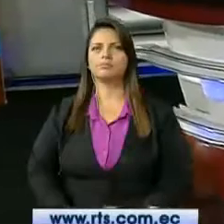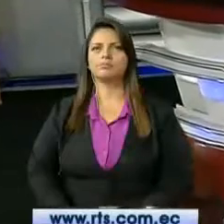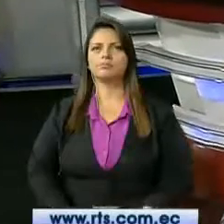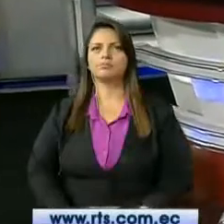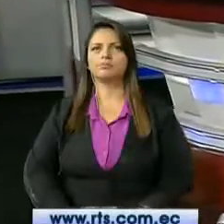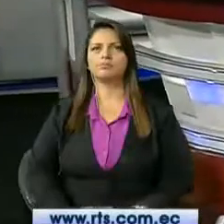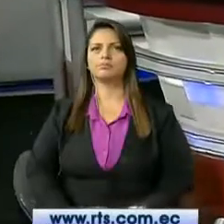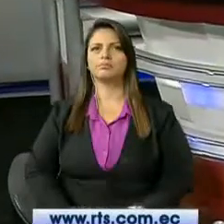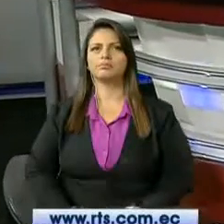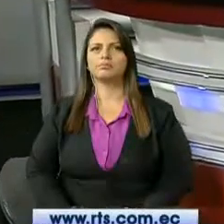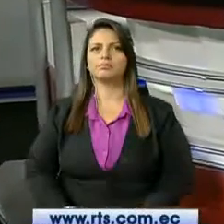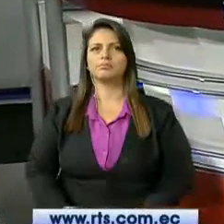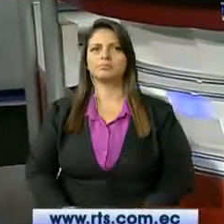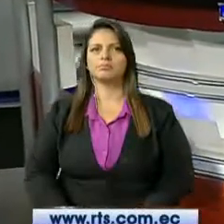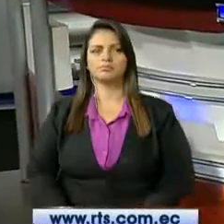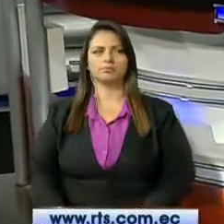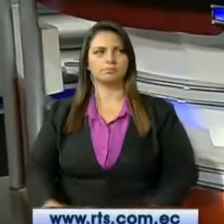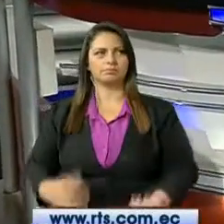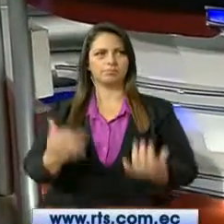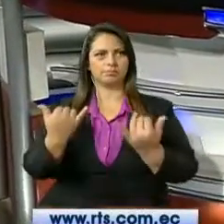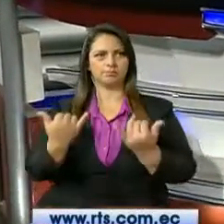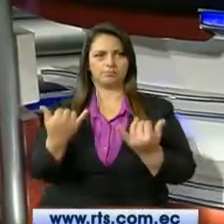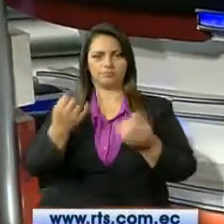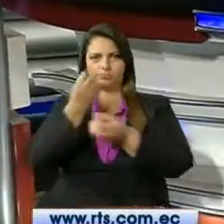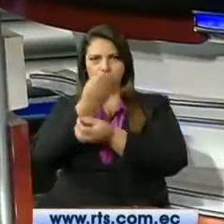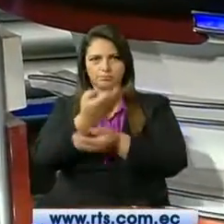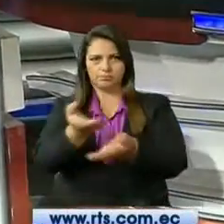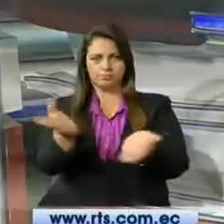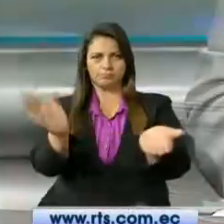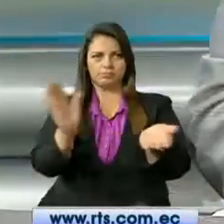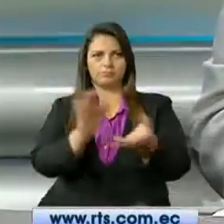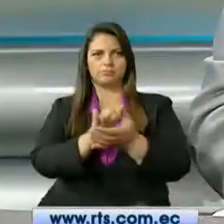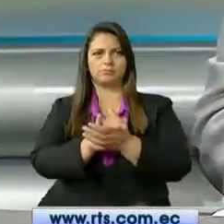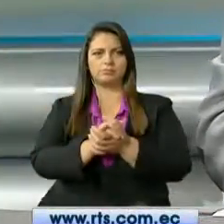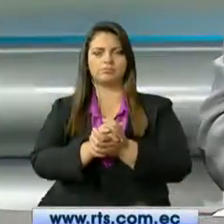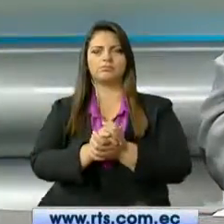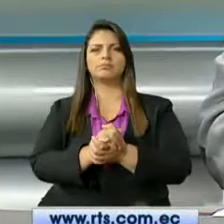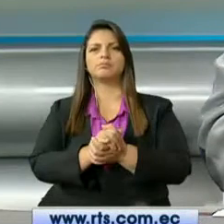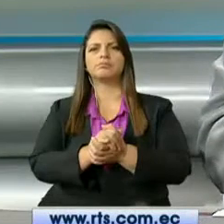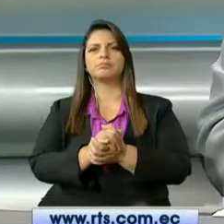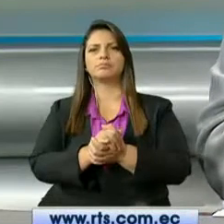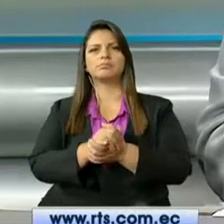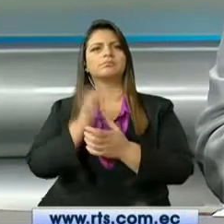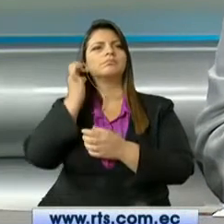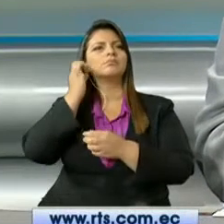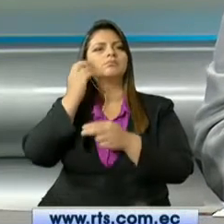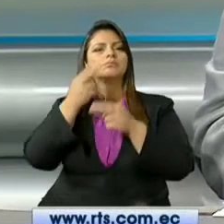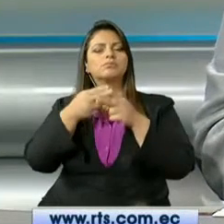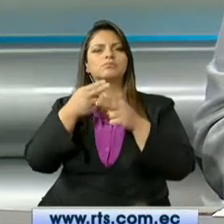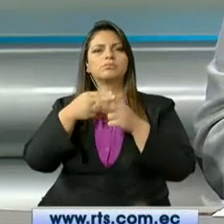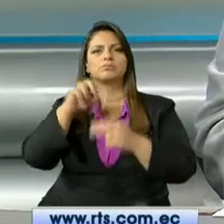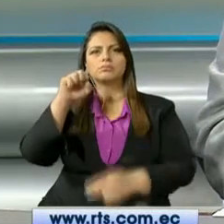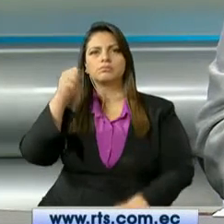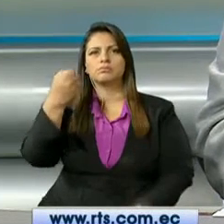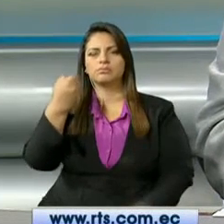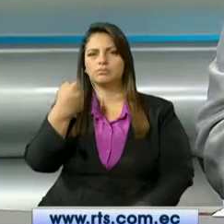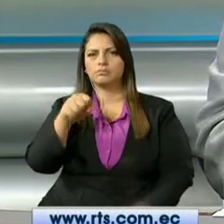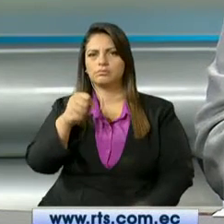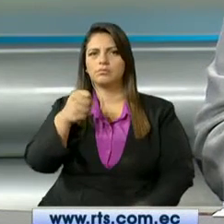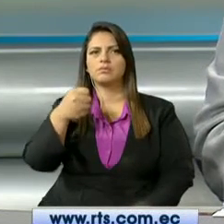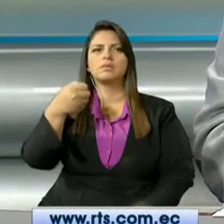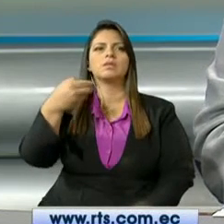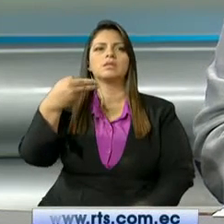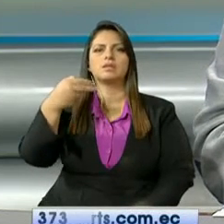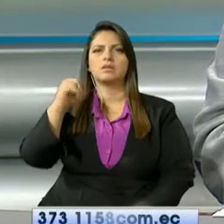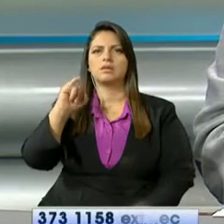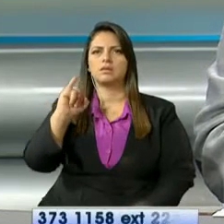Bien, y a continuación les contamos el dramático caso de Shirley, una joven que durante algunos